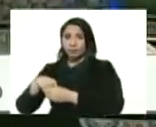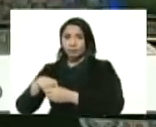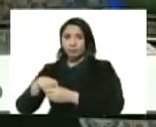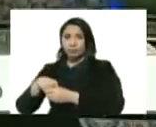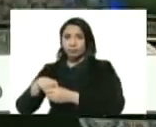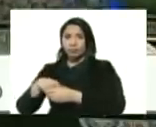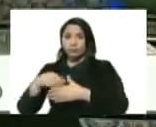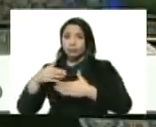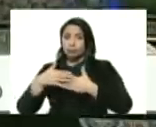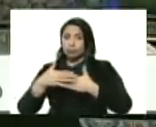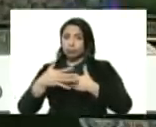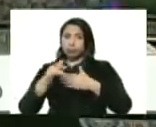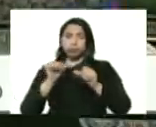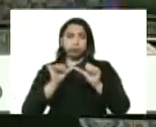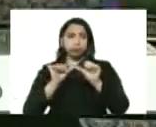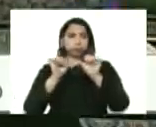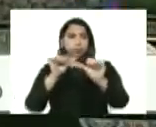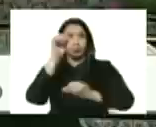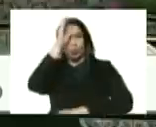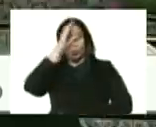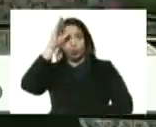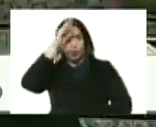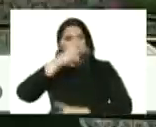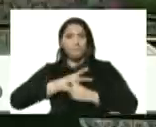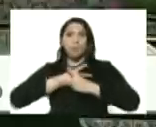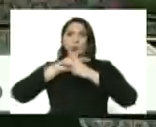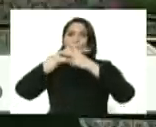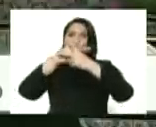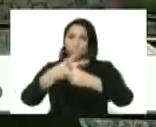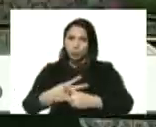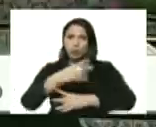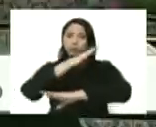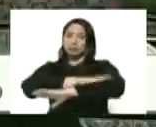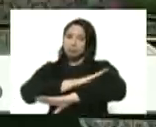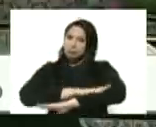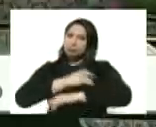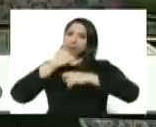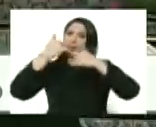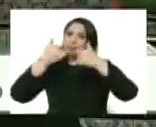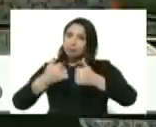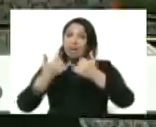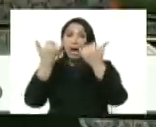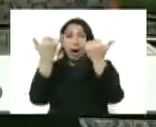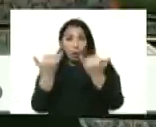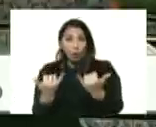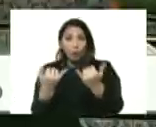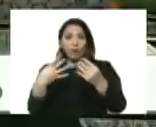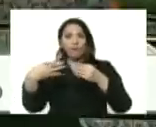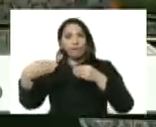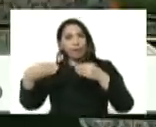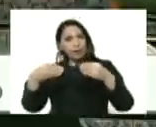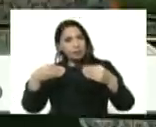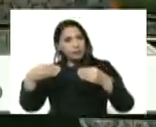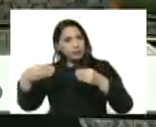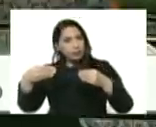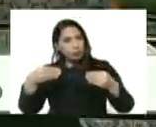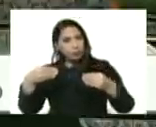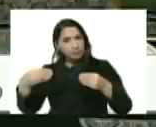se va a mantener consciente voluntaria disciplinada y ahora con flexibilización